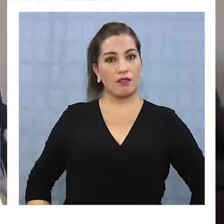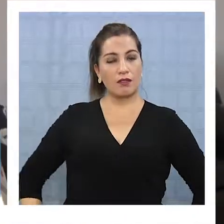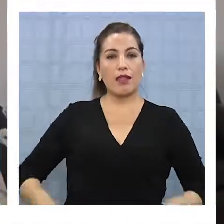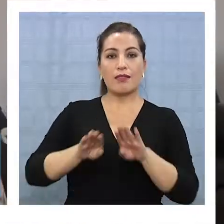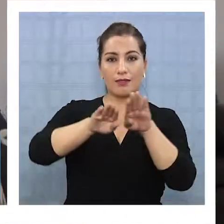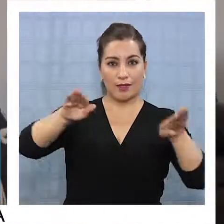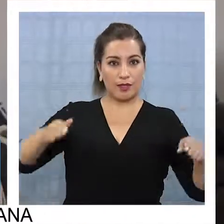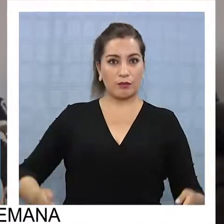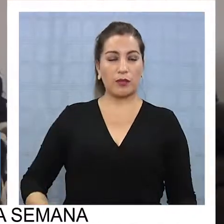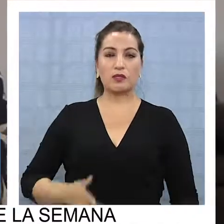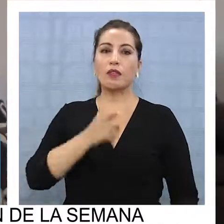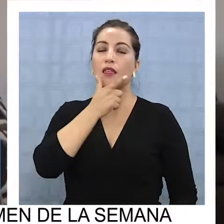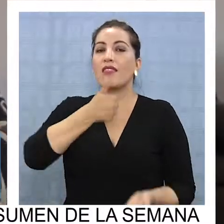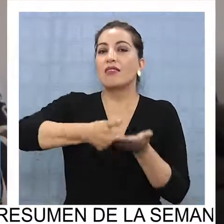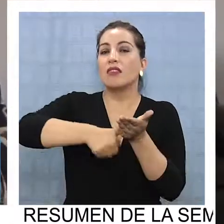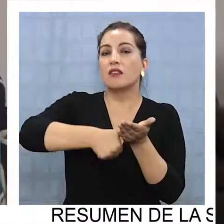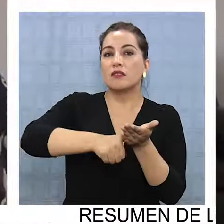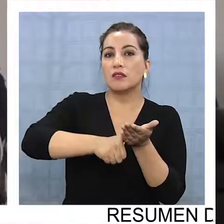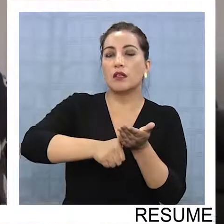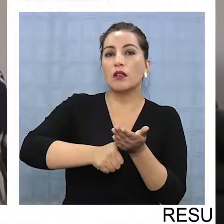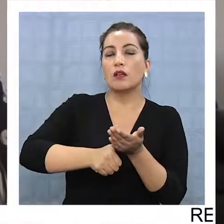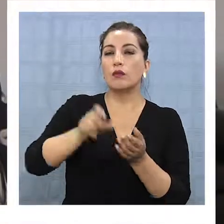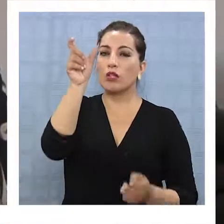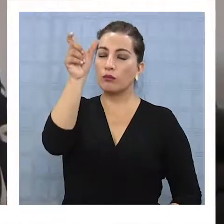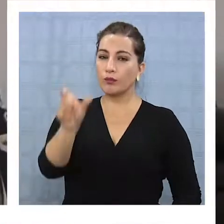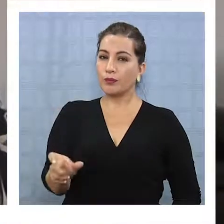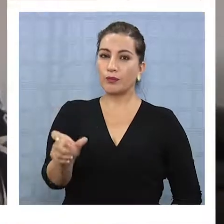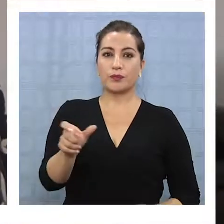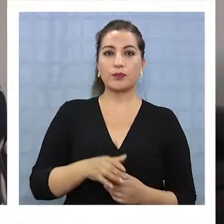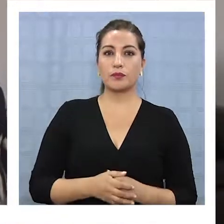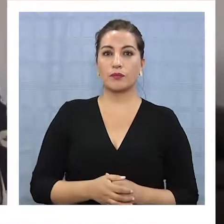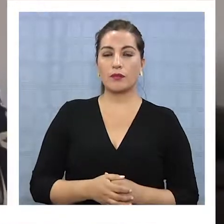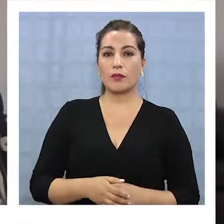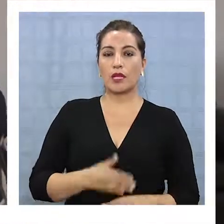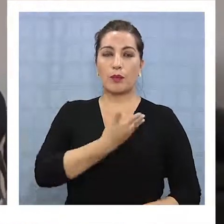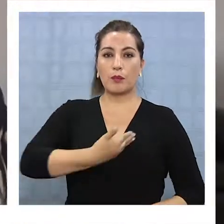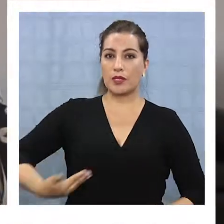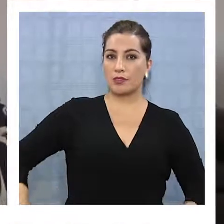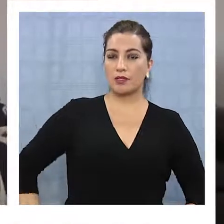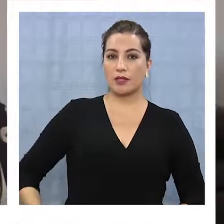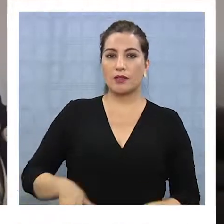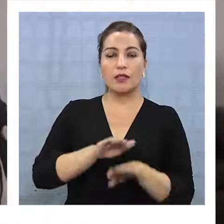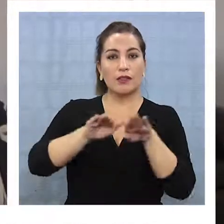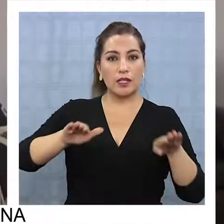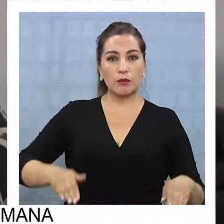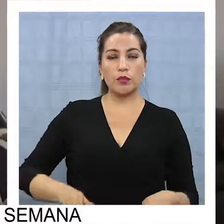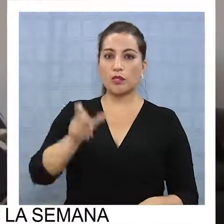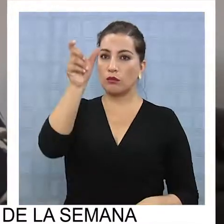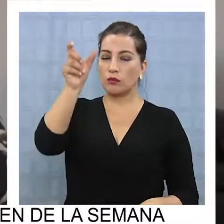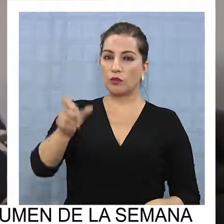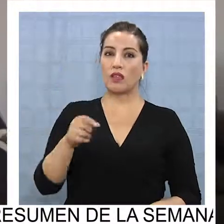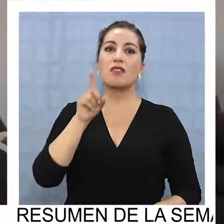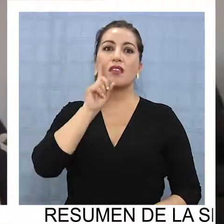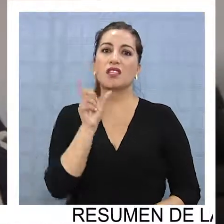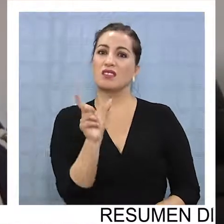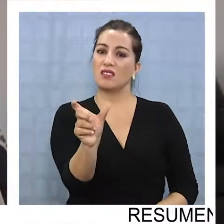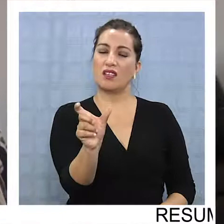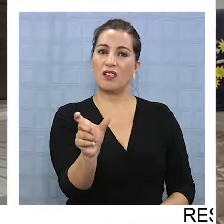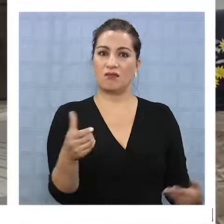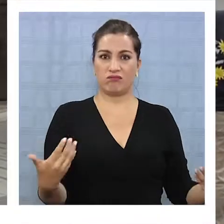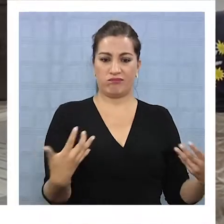cualquier duda de identidad, donde la persona vea que no el presidente de mesa estime que la persona que está presentando una cédula no